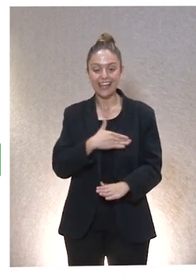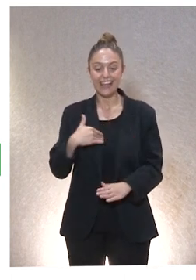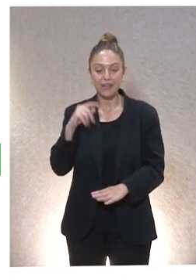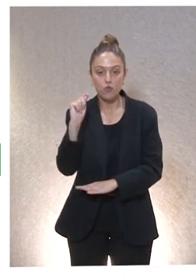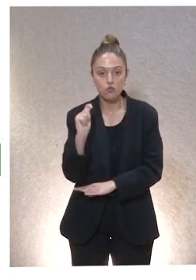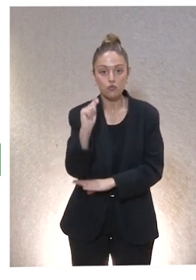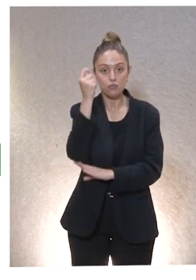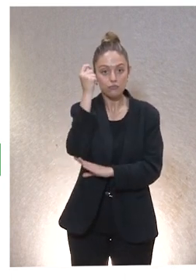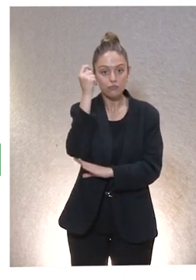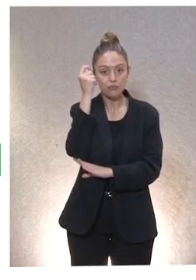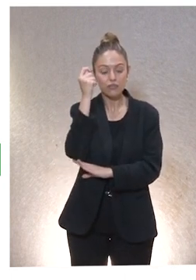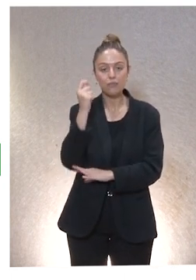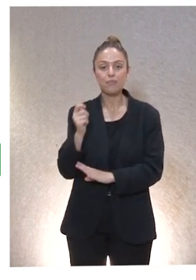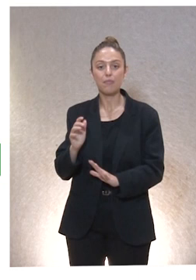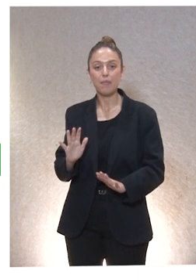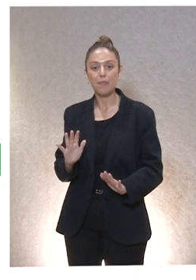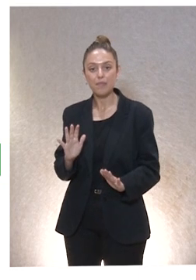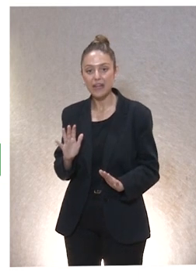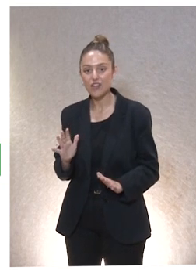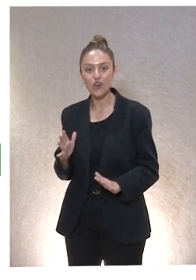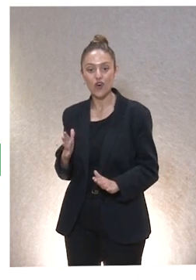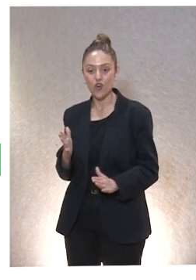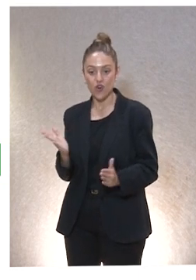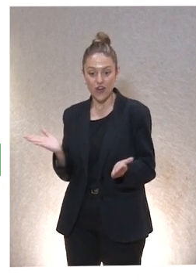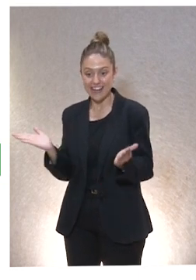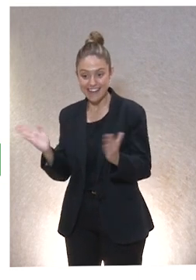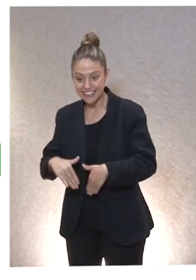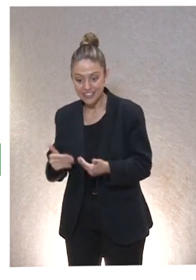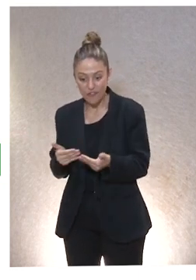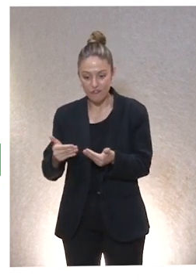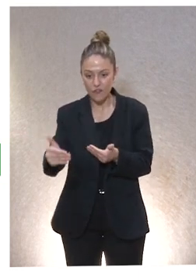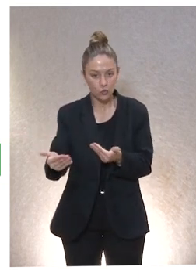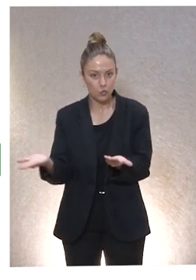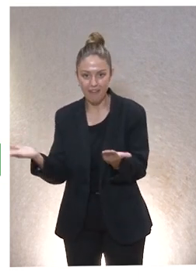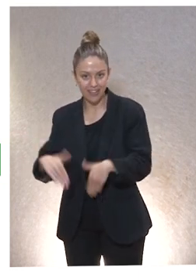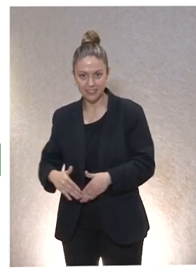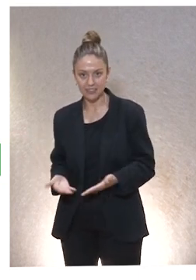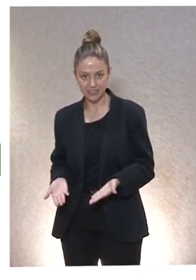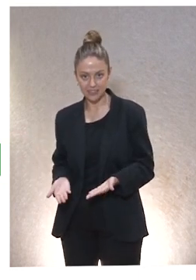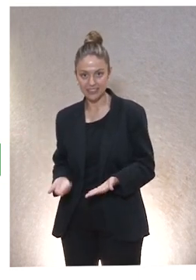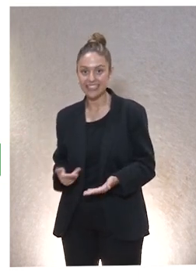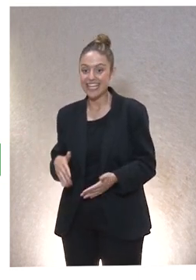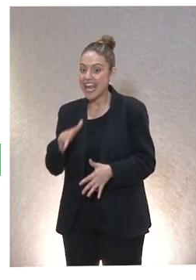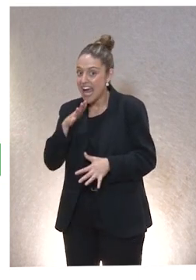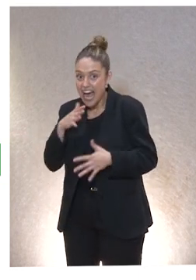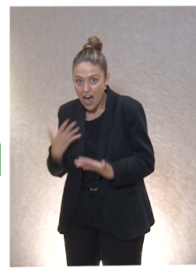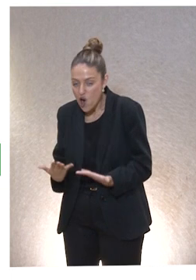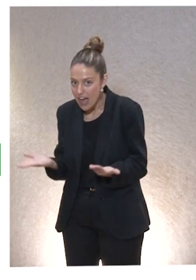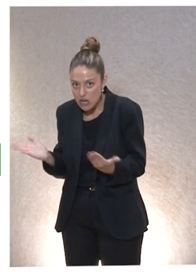ni existe ni puede existir. Ni existe ni puede existir.